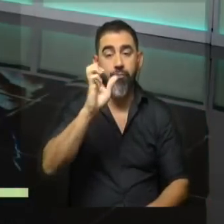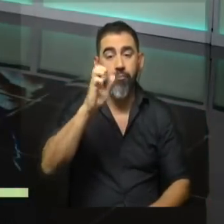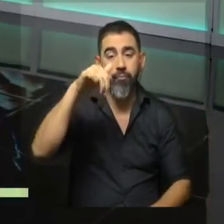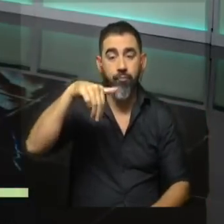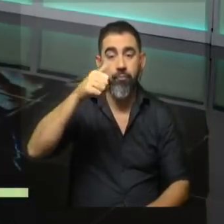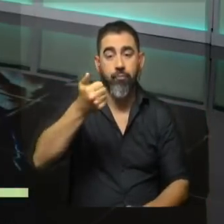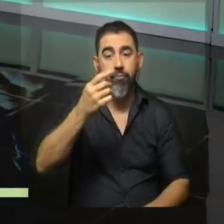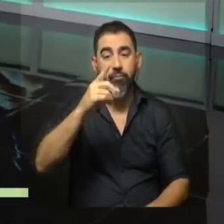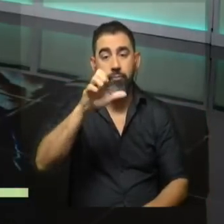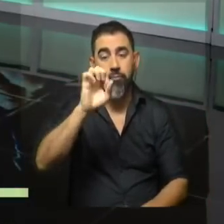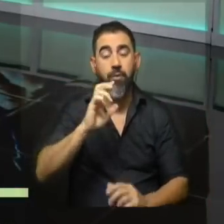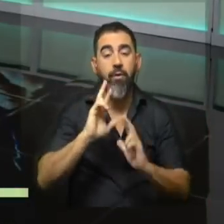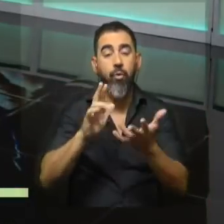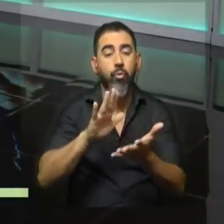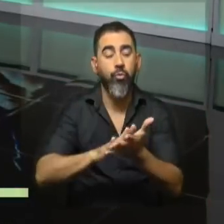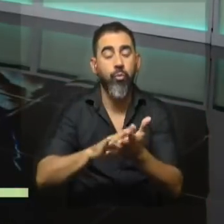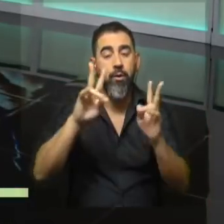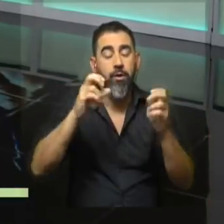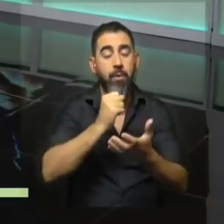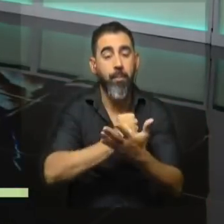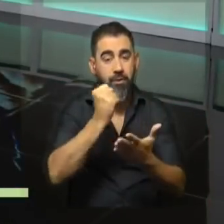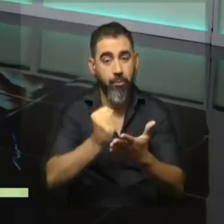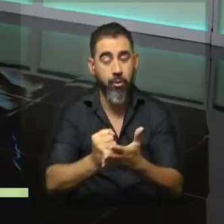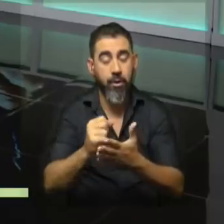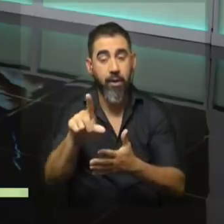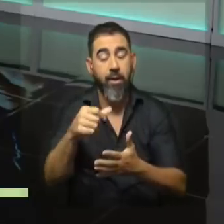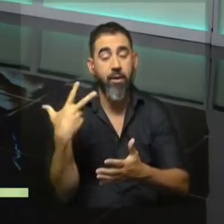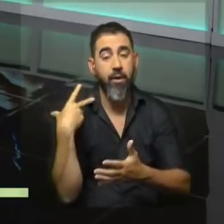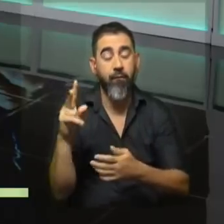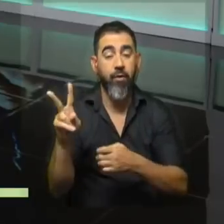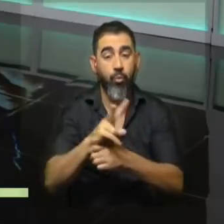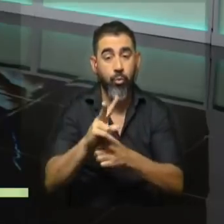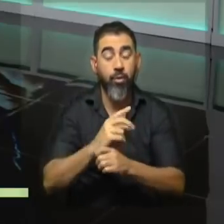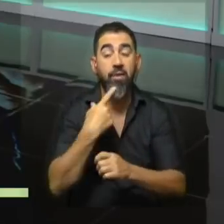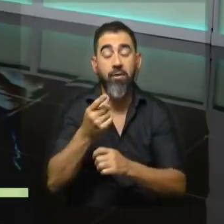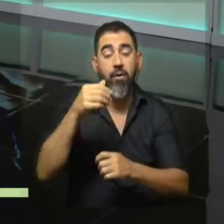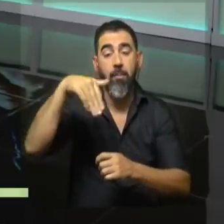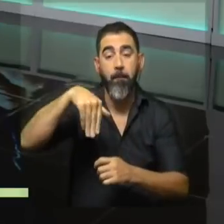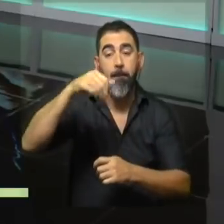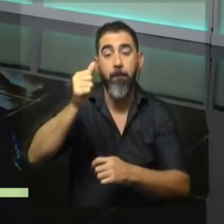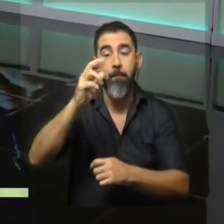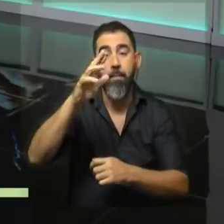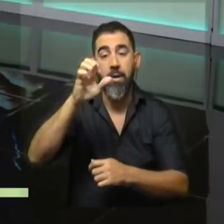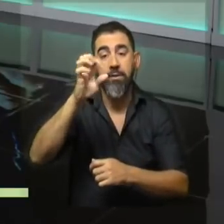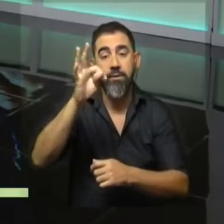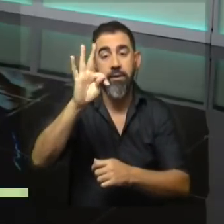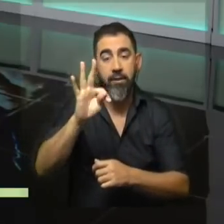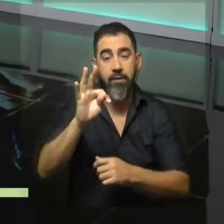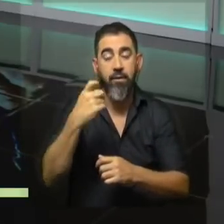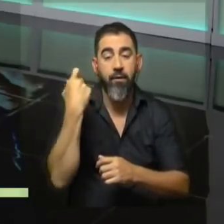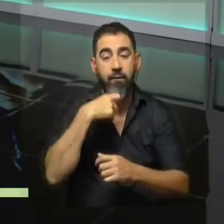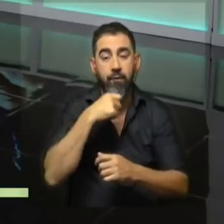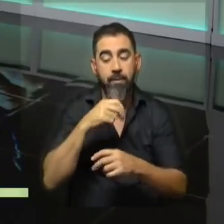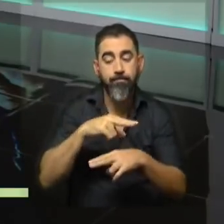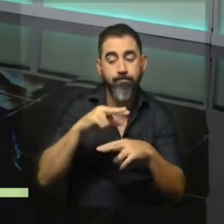Penadez habló de los casos Marcet y Astesiano, concretamente dijo que en el caso Marcet operó la acción de gobierno y la falta de